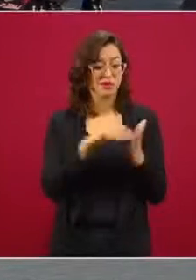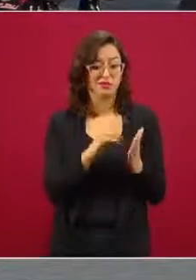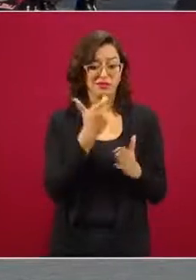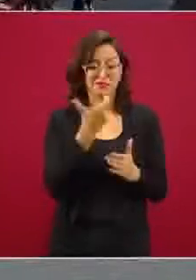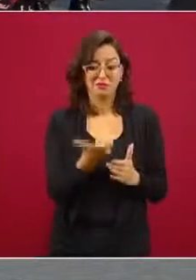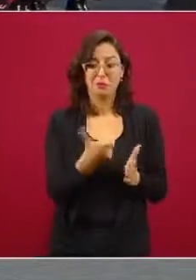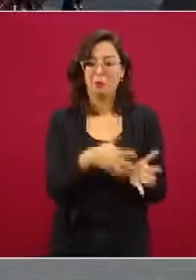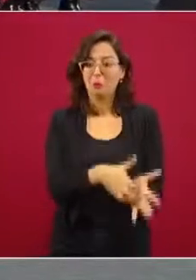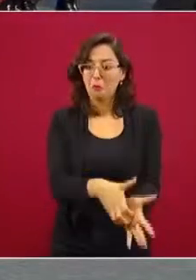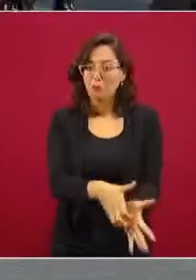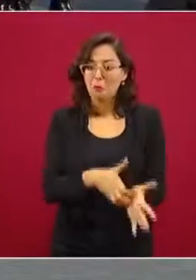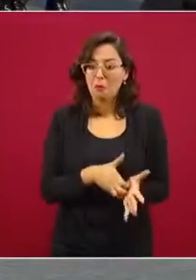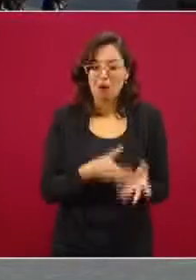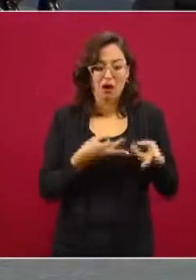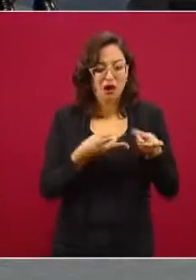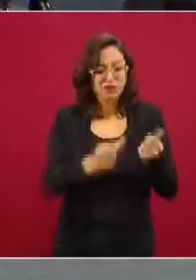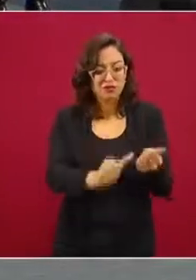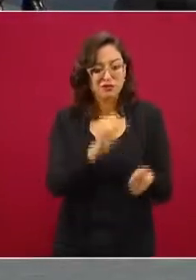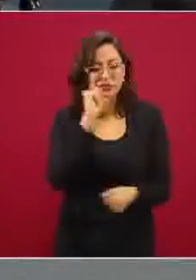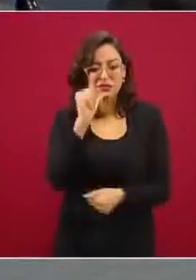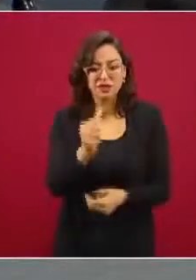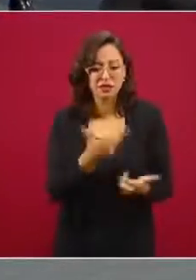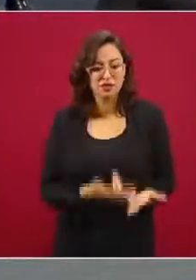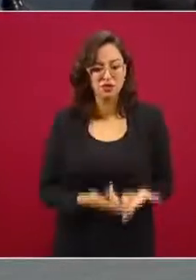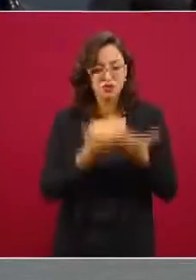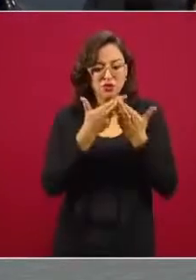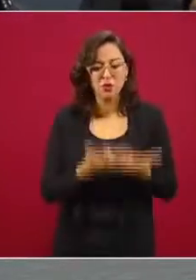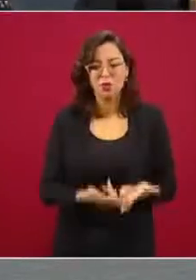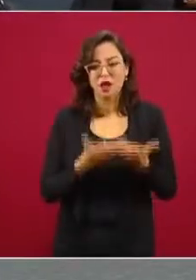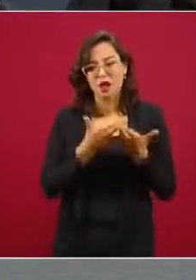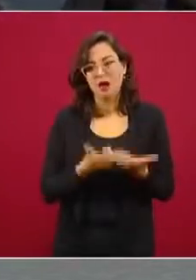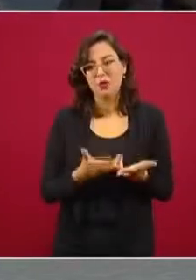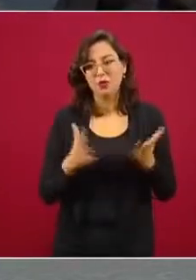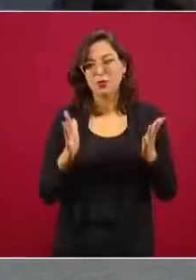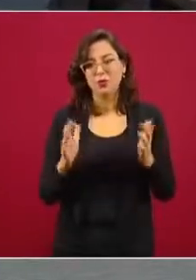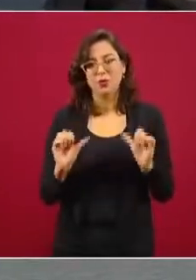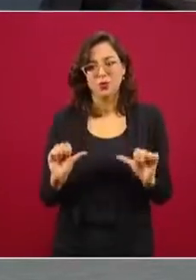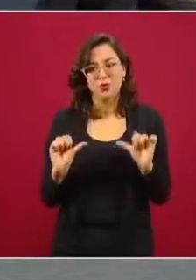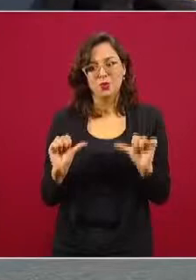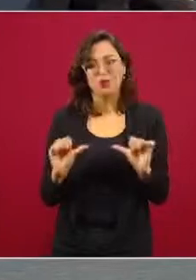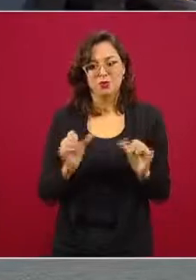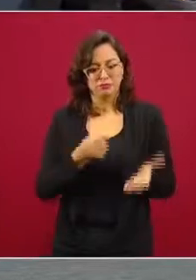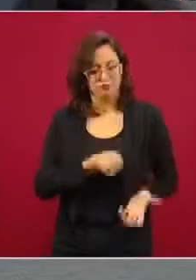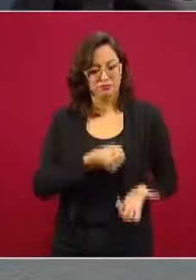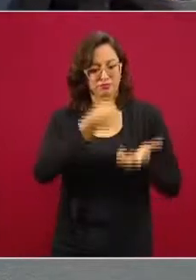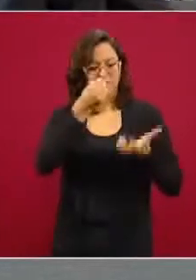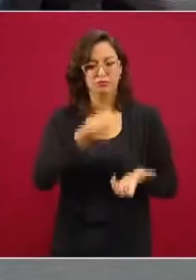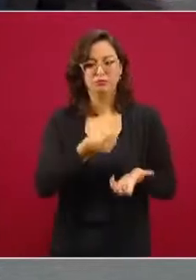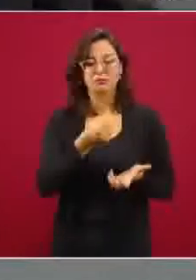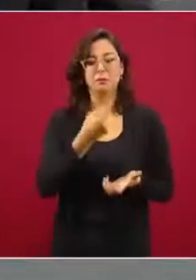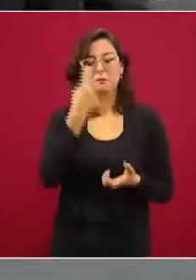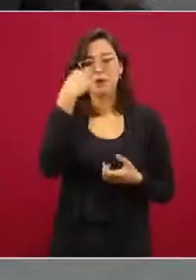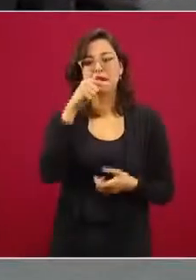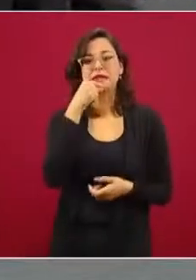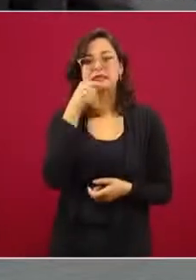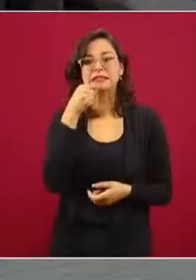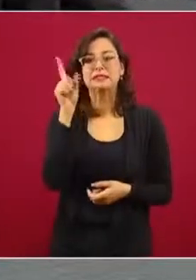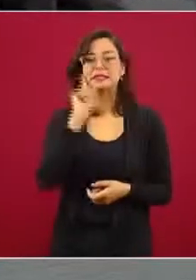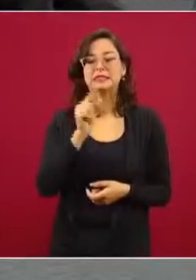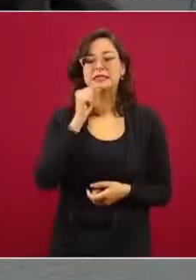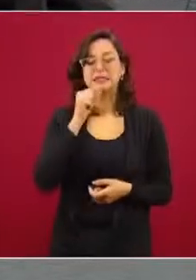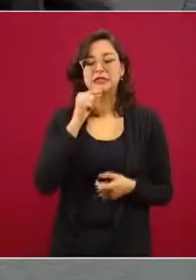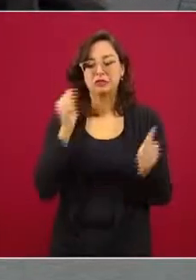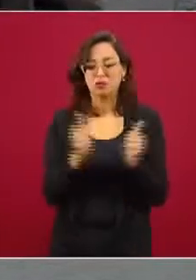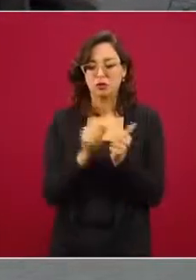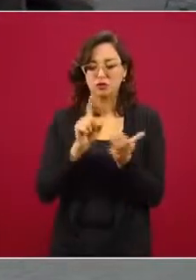mitad de lo que necesitamos para entregar las becas a niñas, a niños con